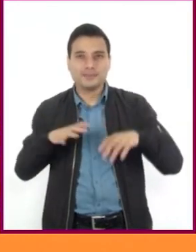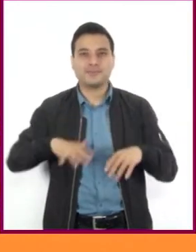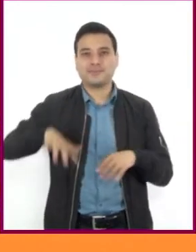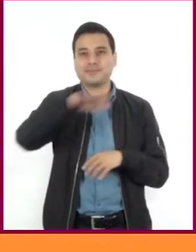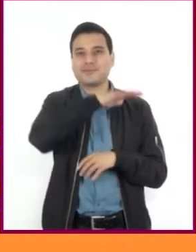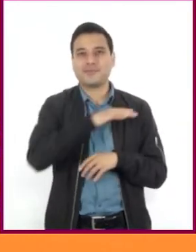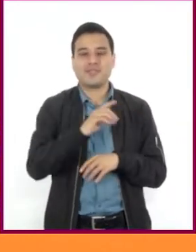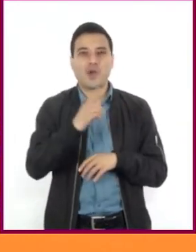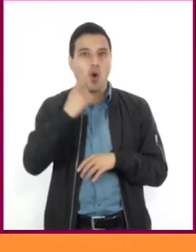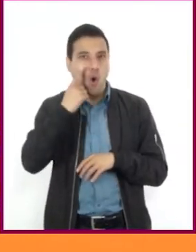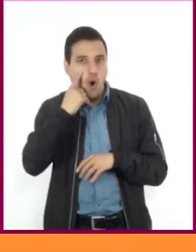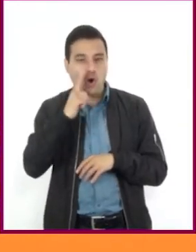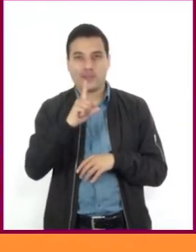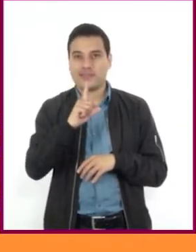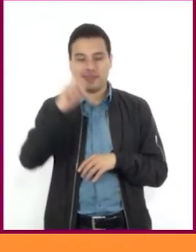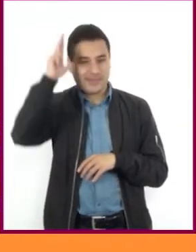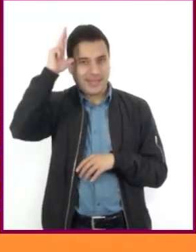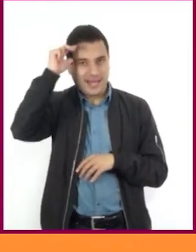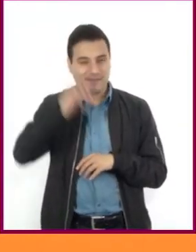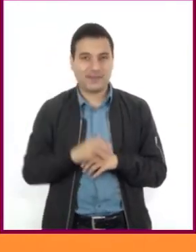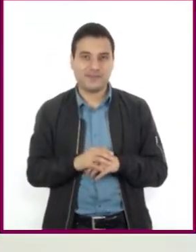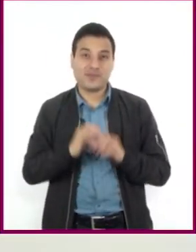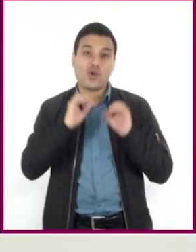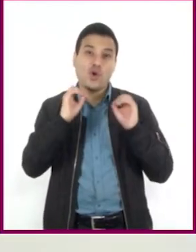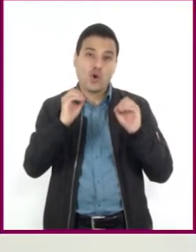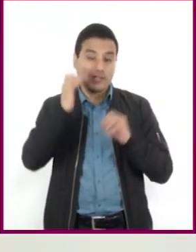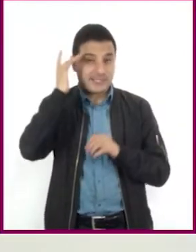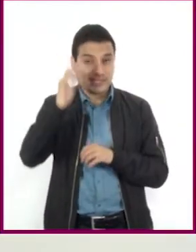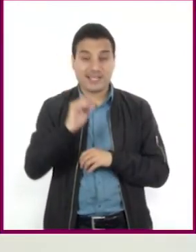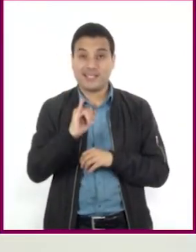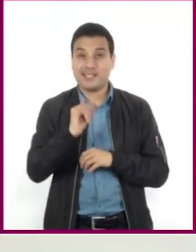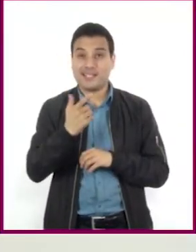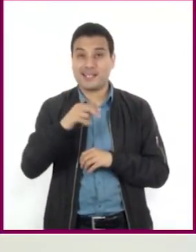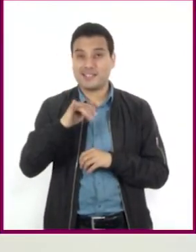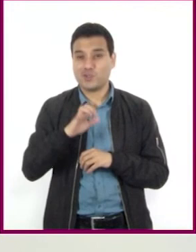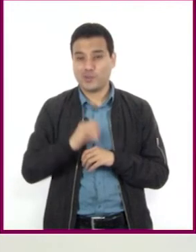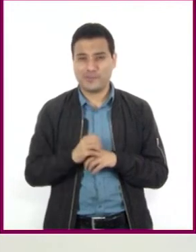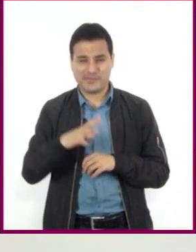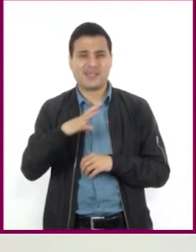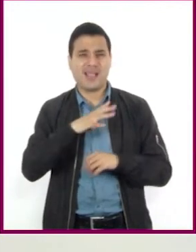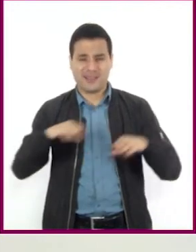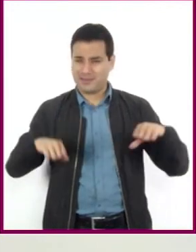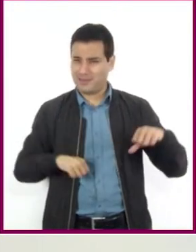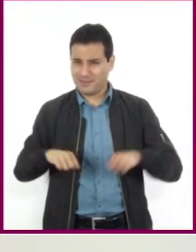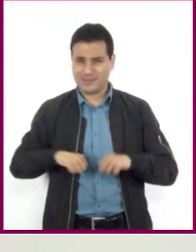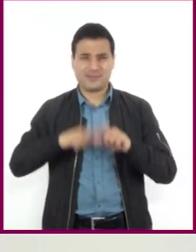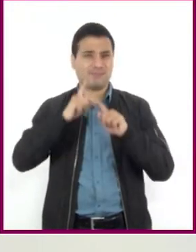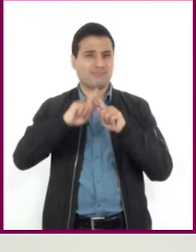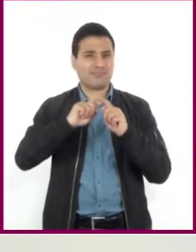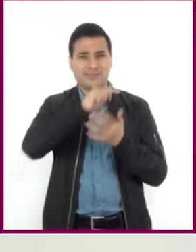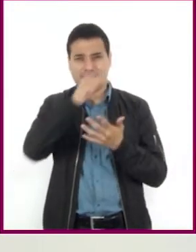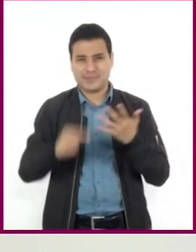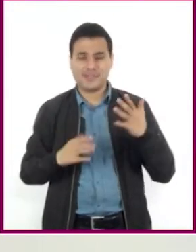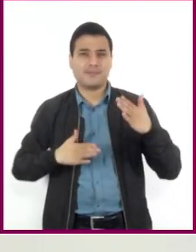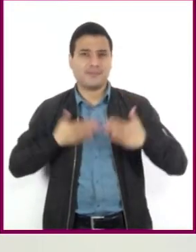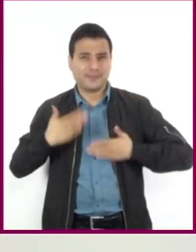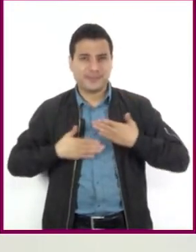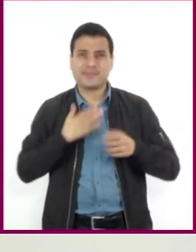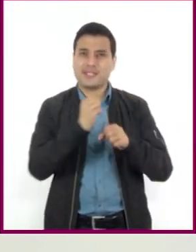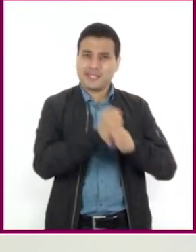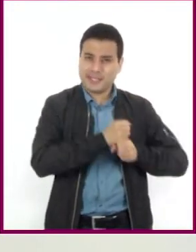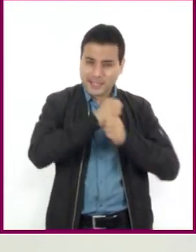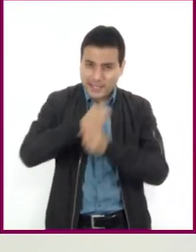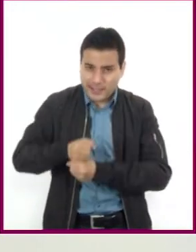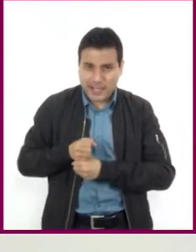de Liebre, San Ignacio y Bahía Magdalena. Se pueden practicar actividades muy divertidas como kayak y buceo,